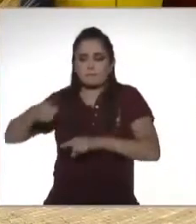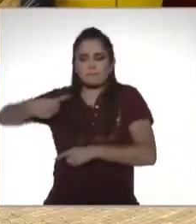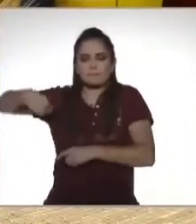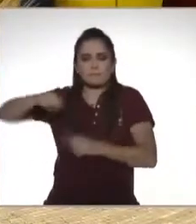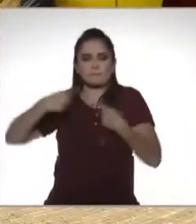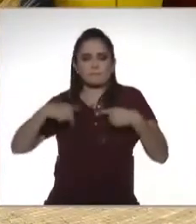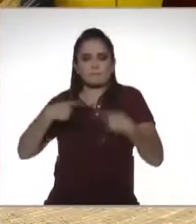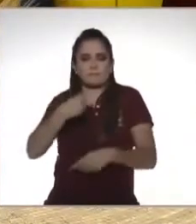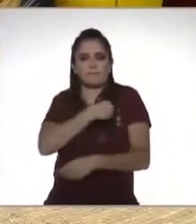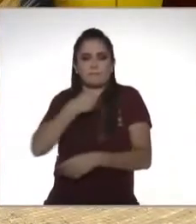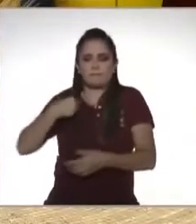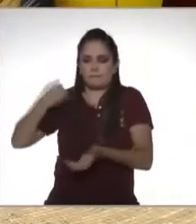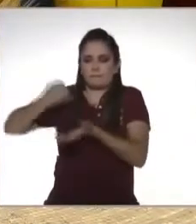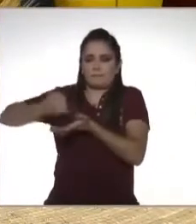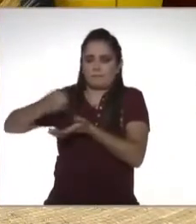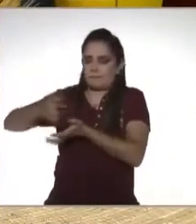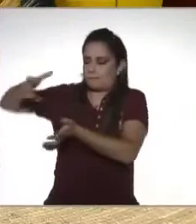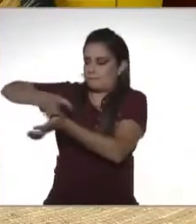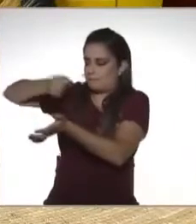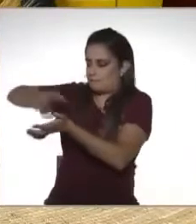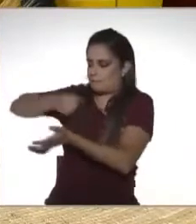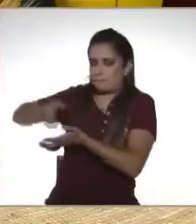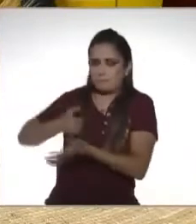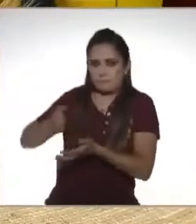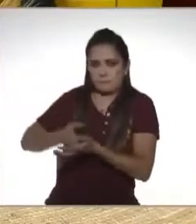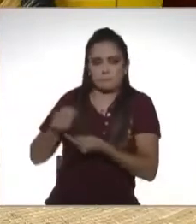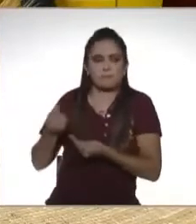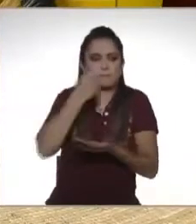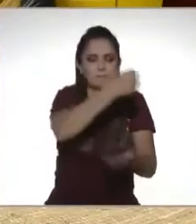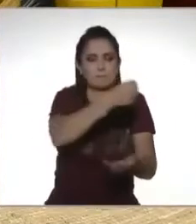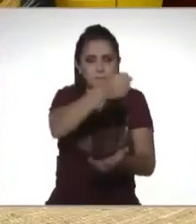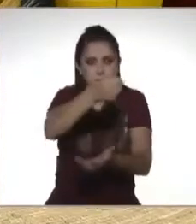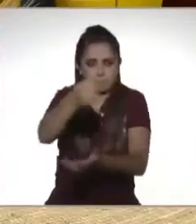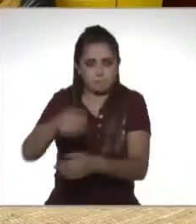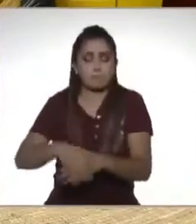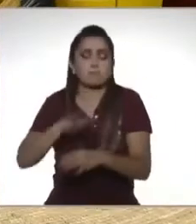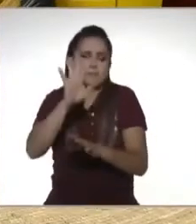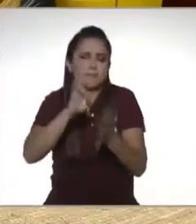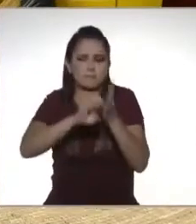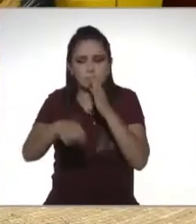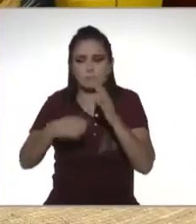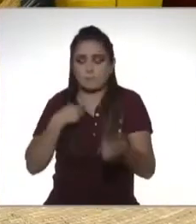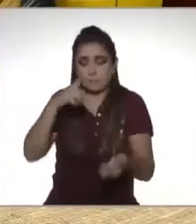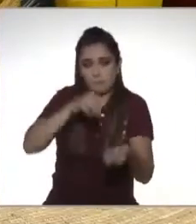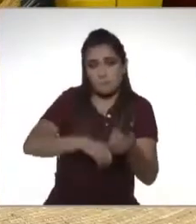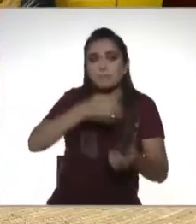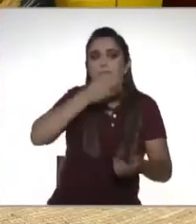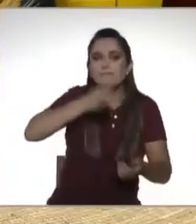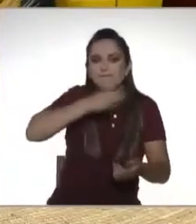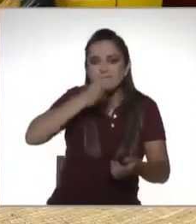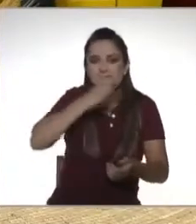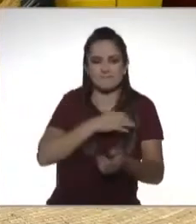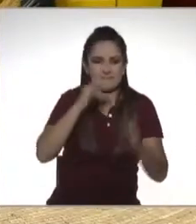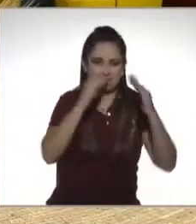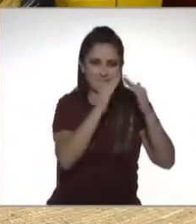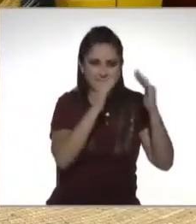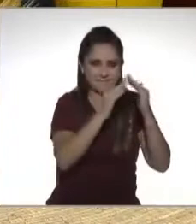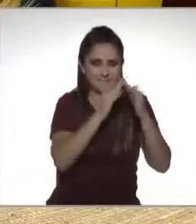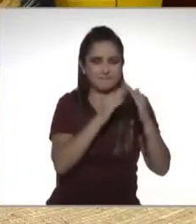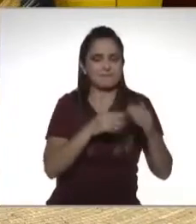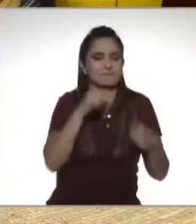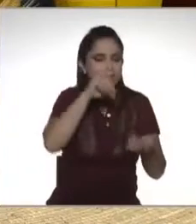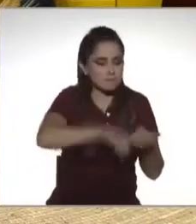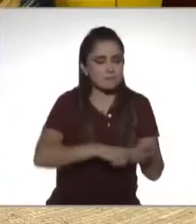de contribuir. Es como en una casa, ¿no? Si hacemos una reunión o hacemos una fiesta, pues evidentemente que tiene que haber un